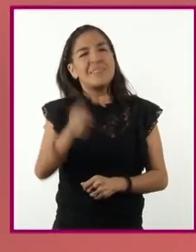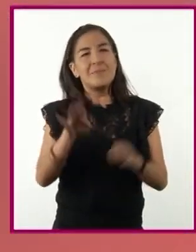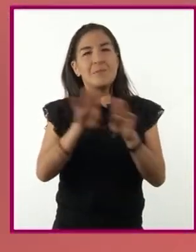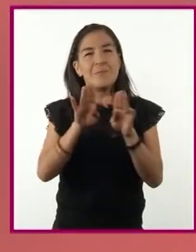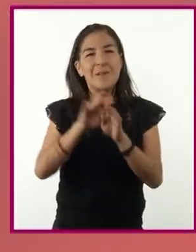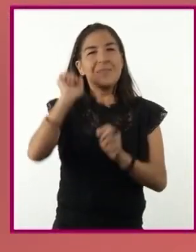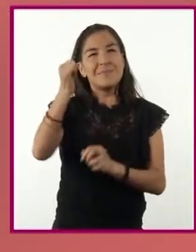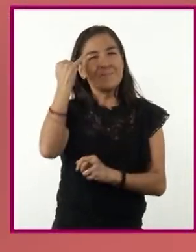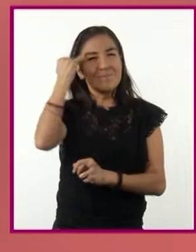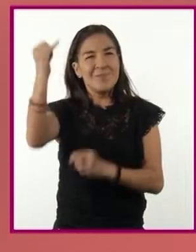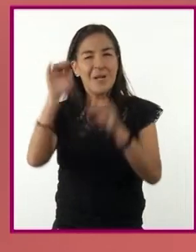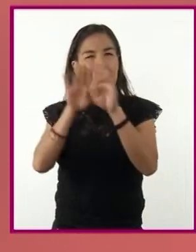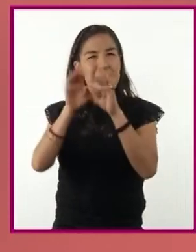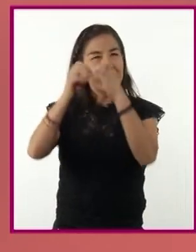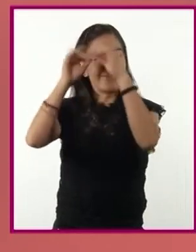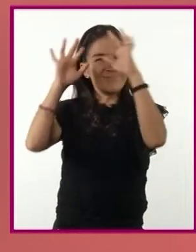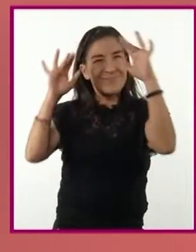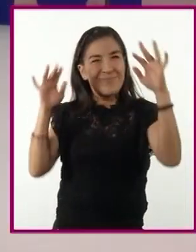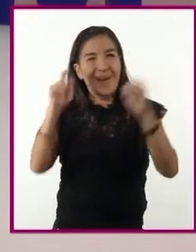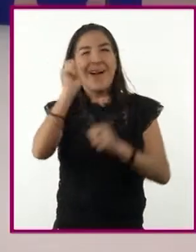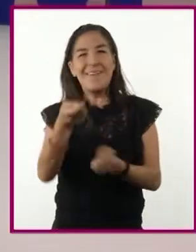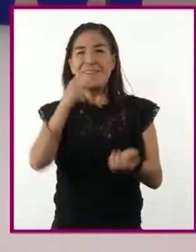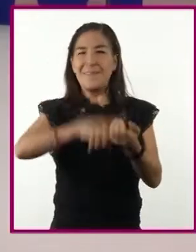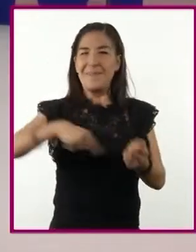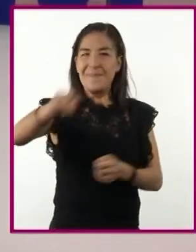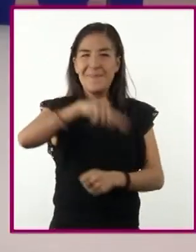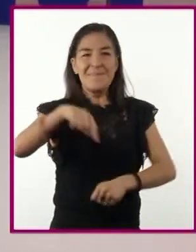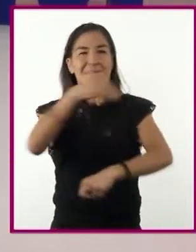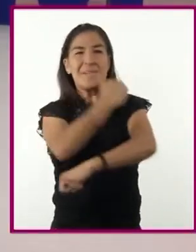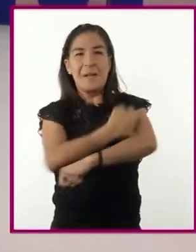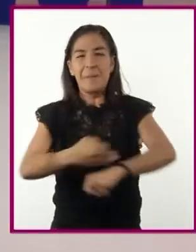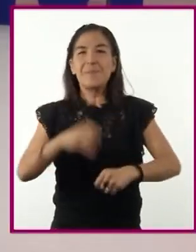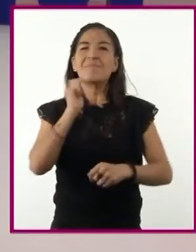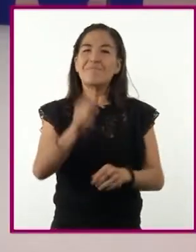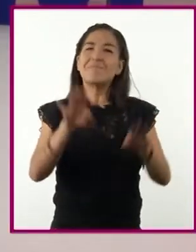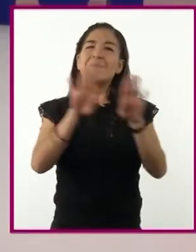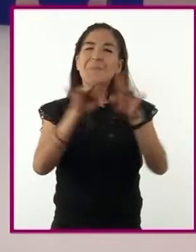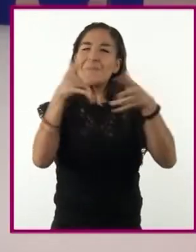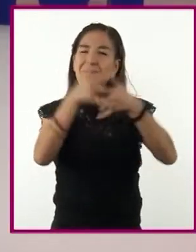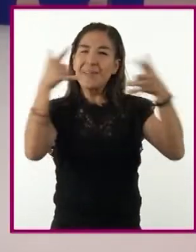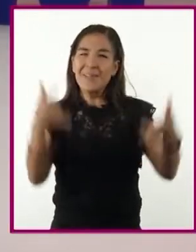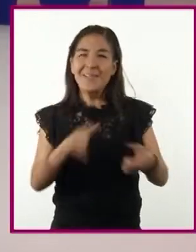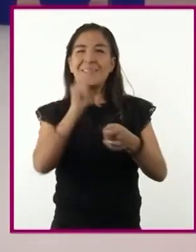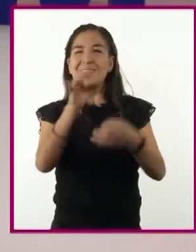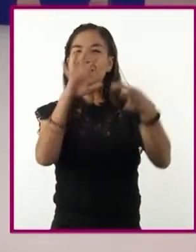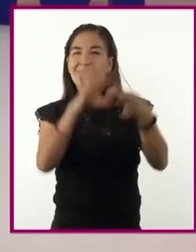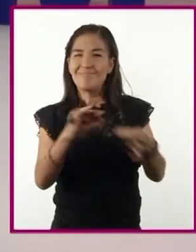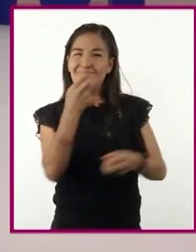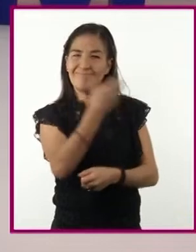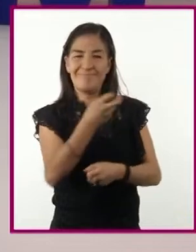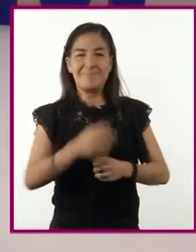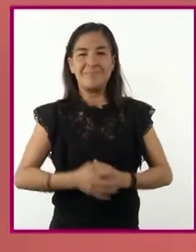muchos. Estoy segura de que ustedes y sus familias tendrán varias anécdotas al respecto.